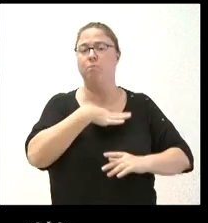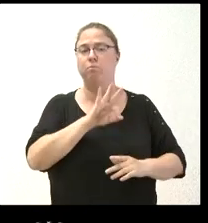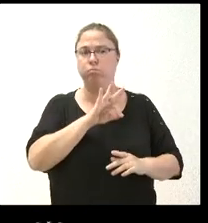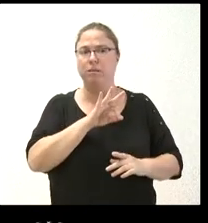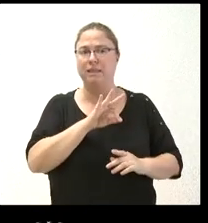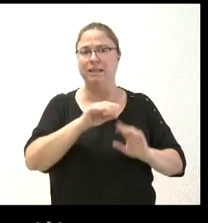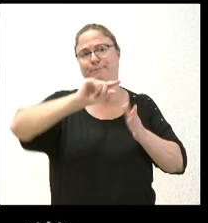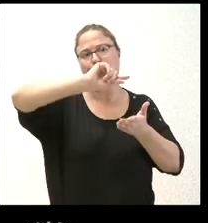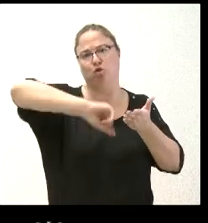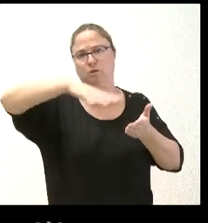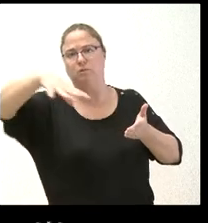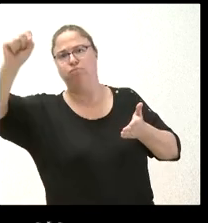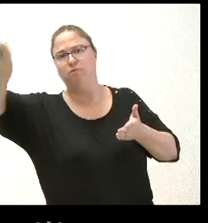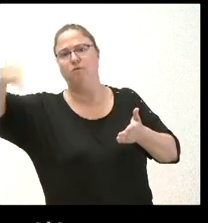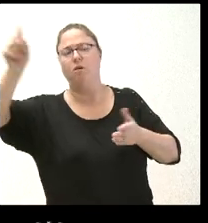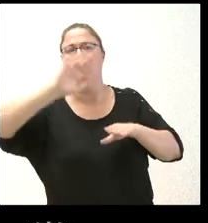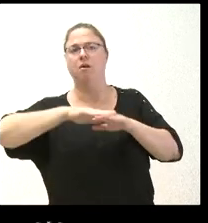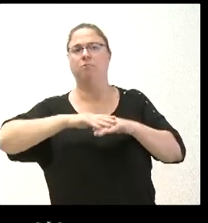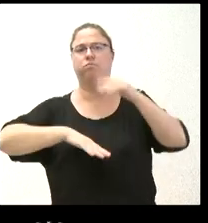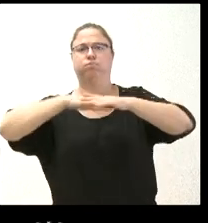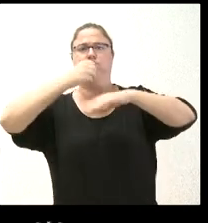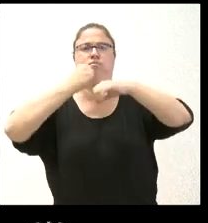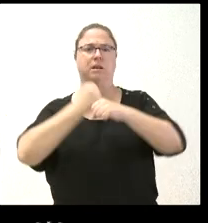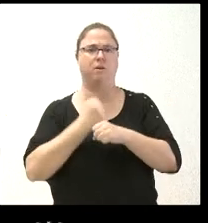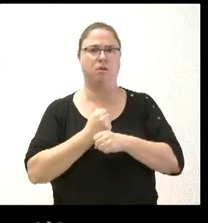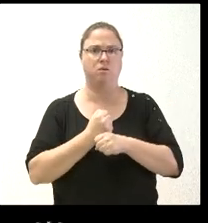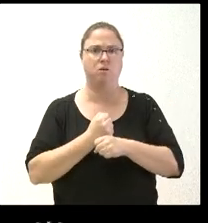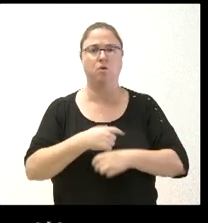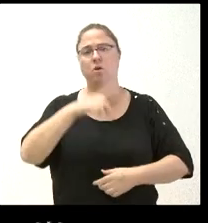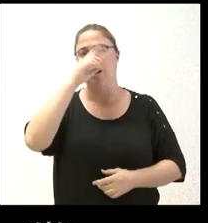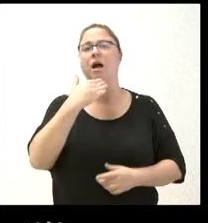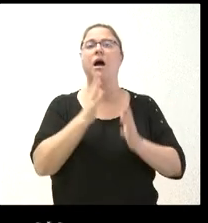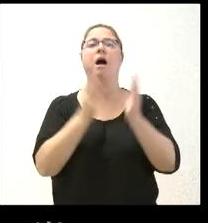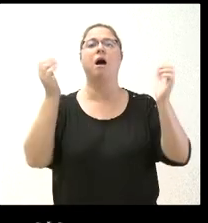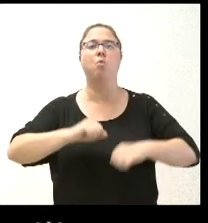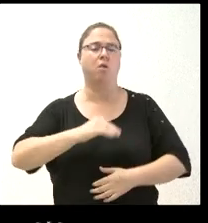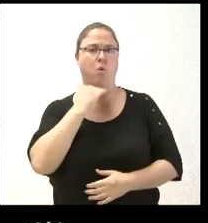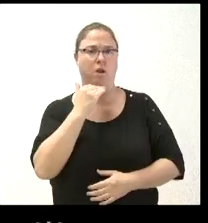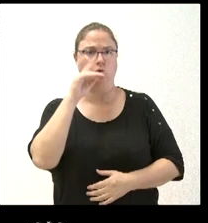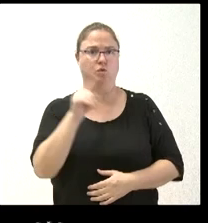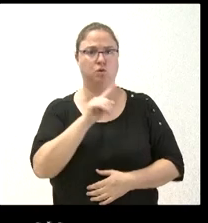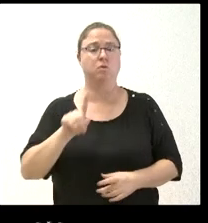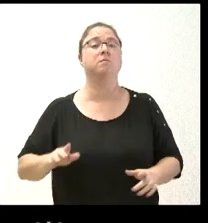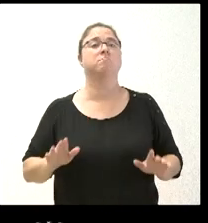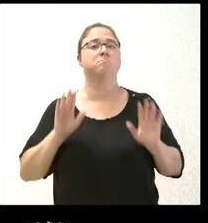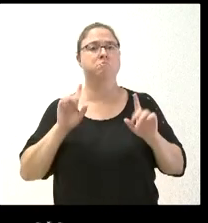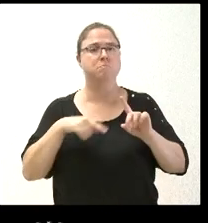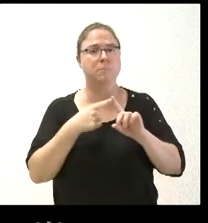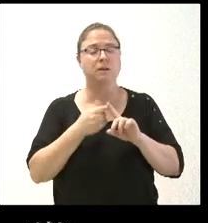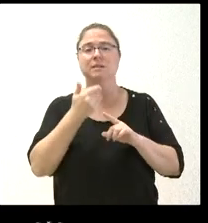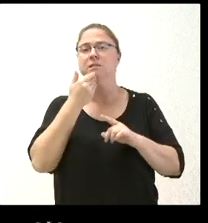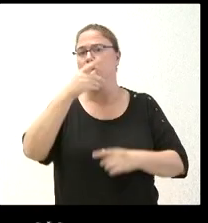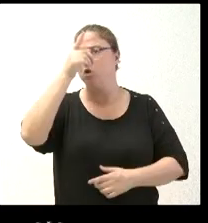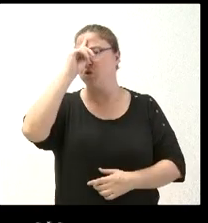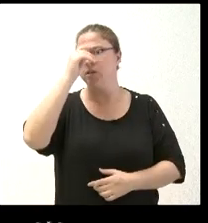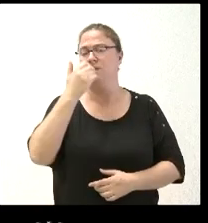externalización por razones de carga de trabajo. No sé si hay algún acuerdo. Y, en cualquier caso, no sé si nos puede